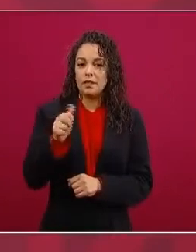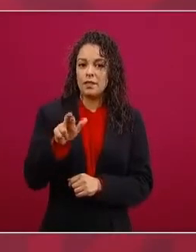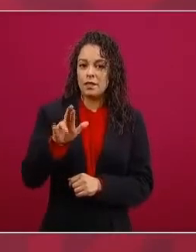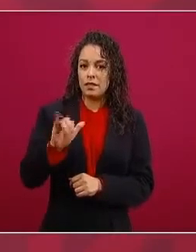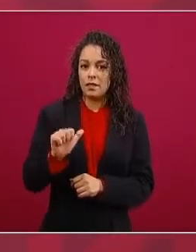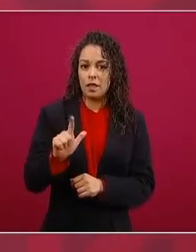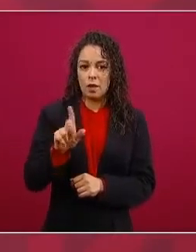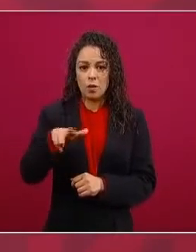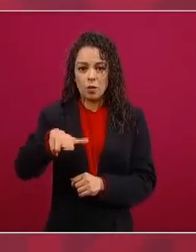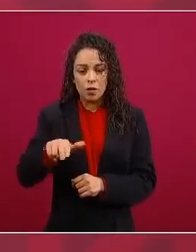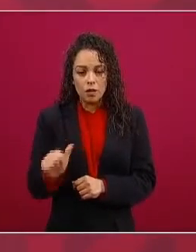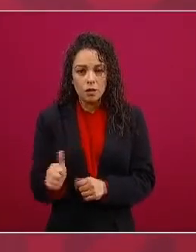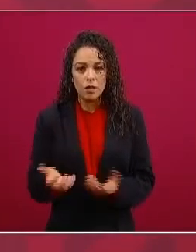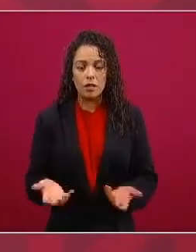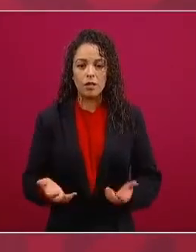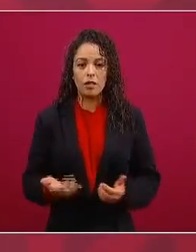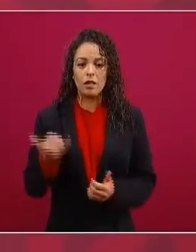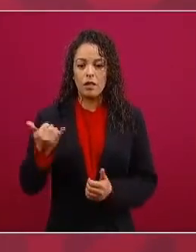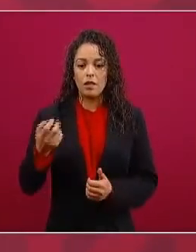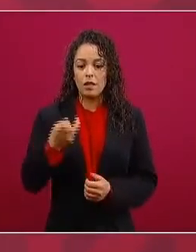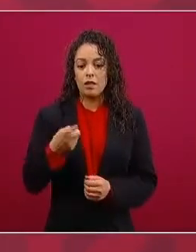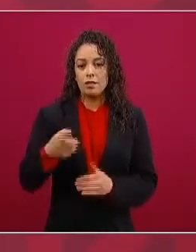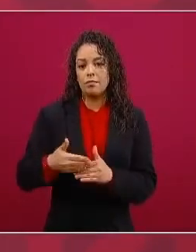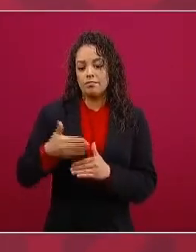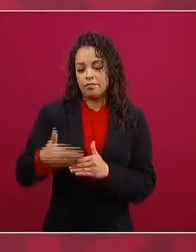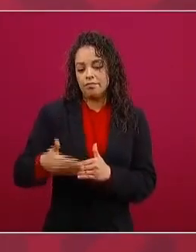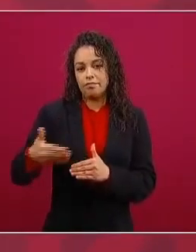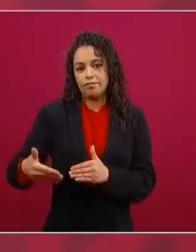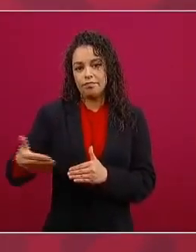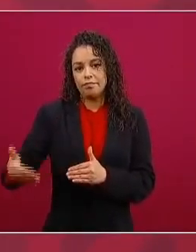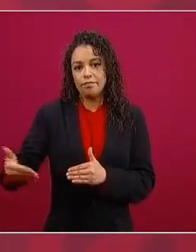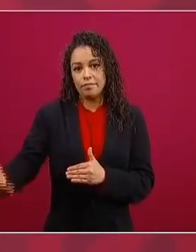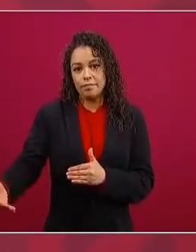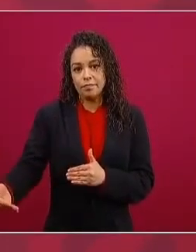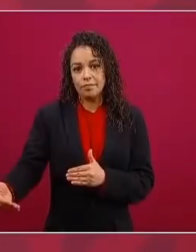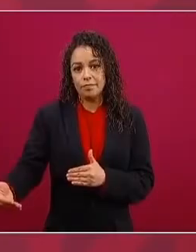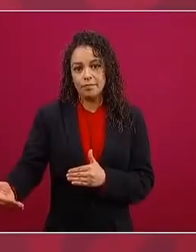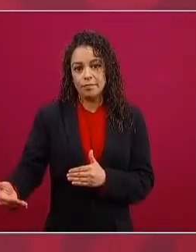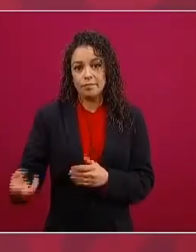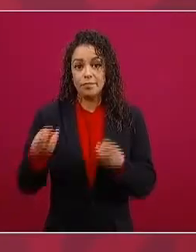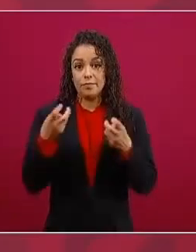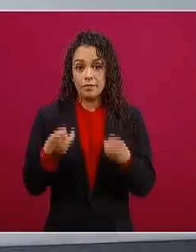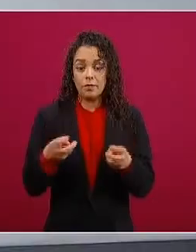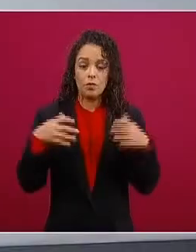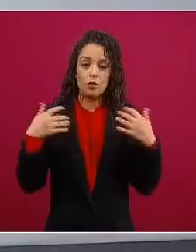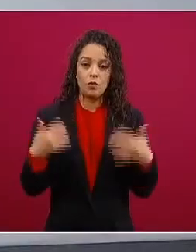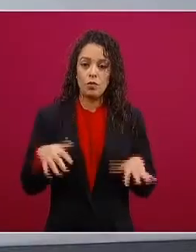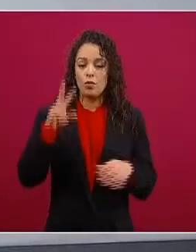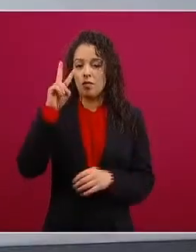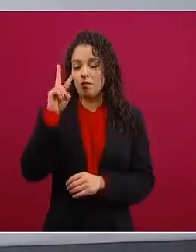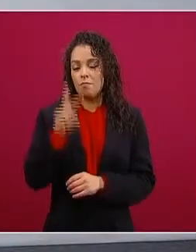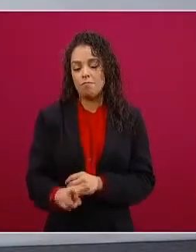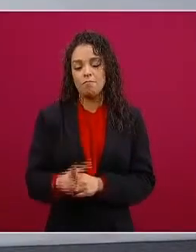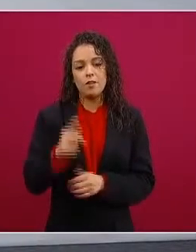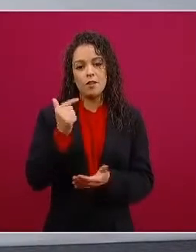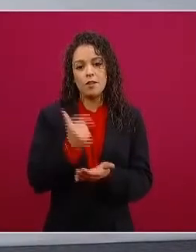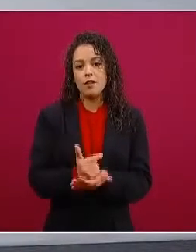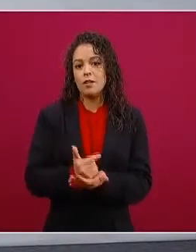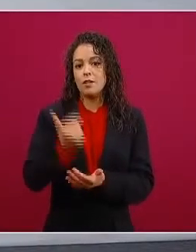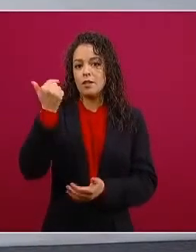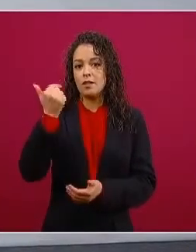todos los posteriores y es un asunto en efecto muy lamentable grave